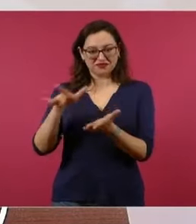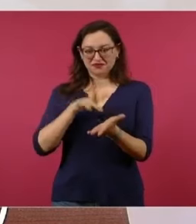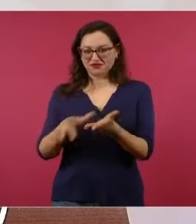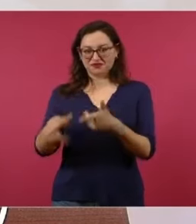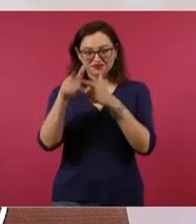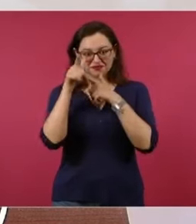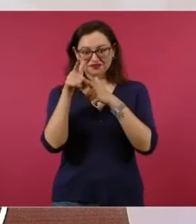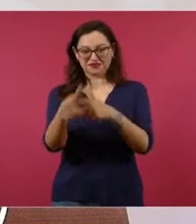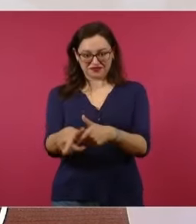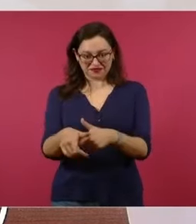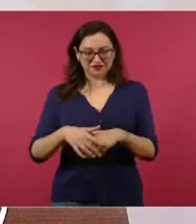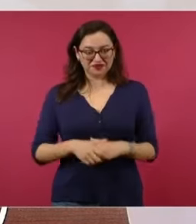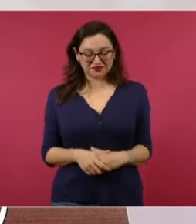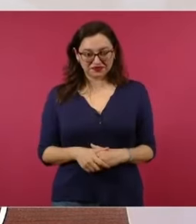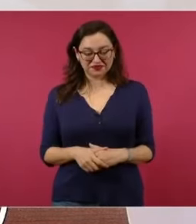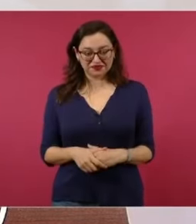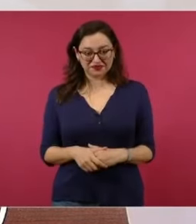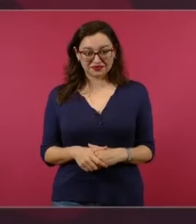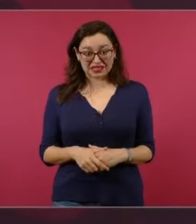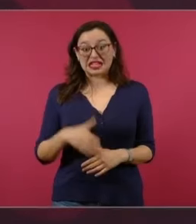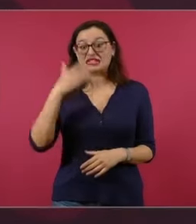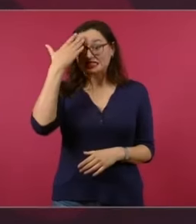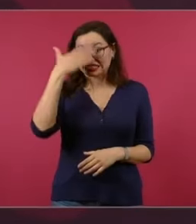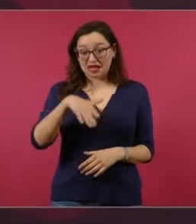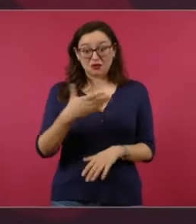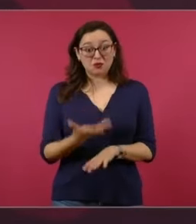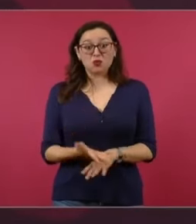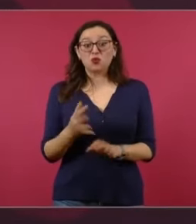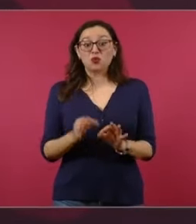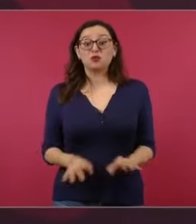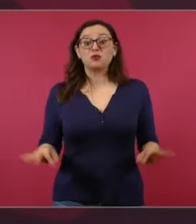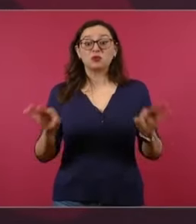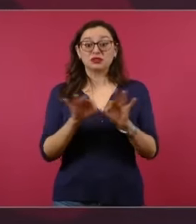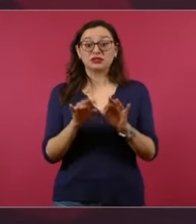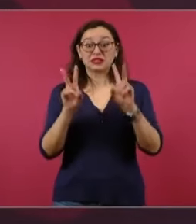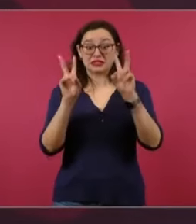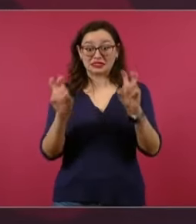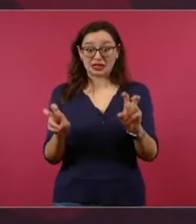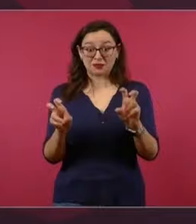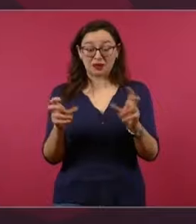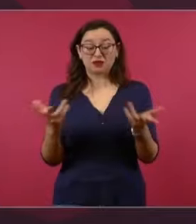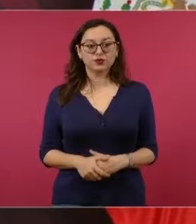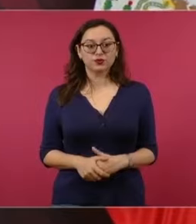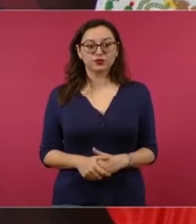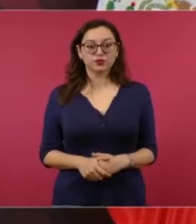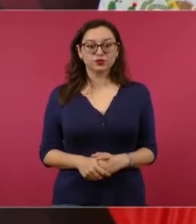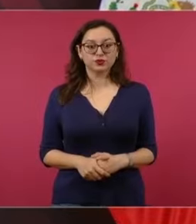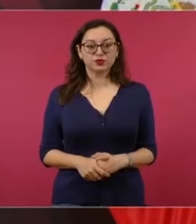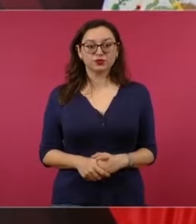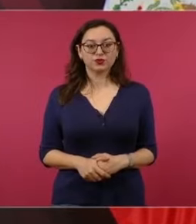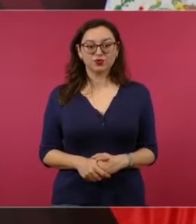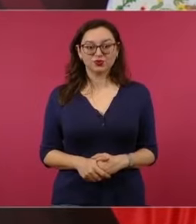que una fuente de financiamiento importante está en no permitir la corrupción.